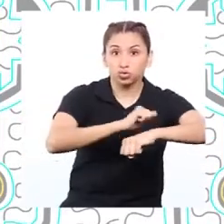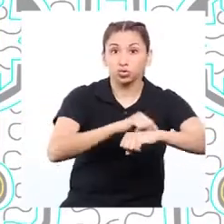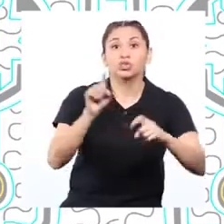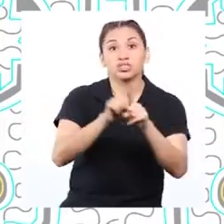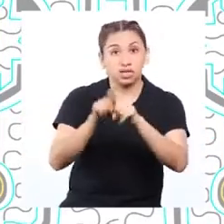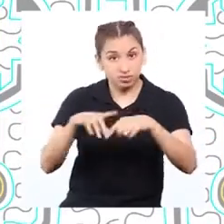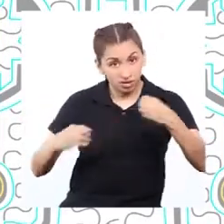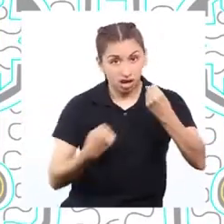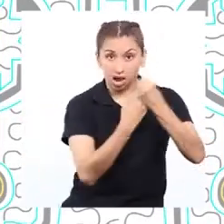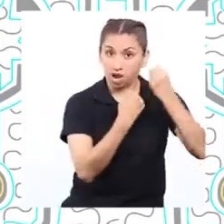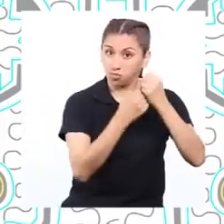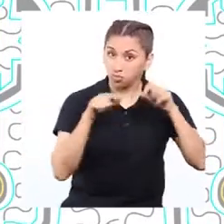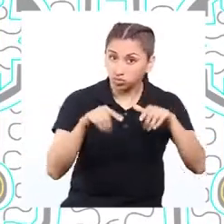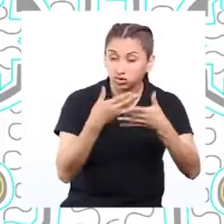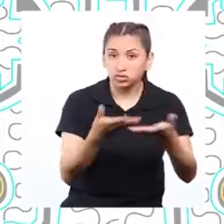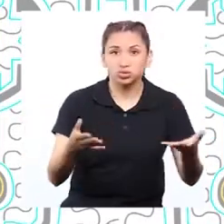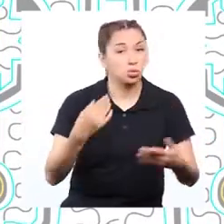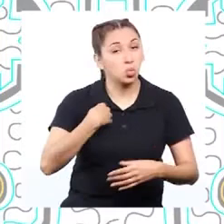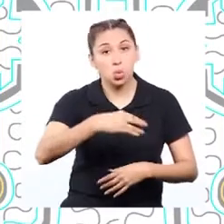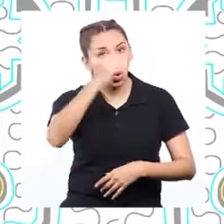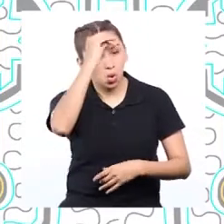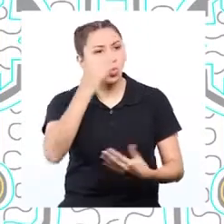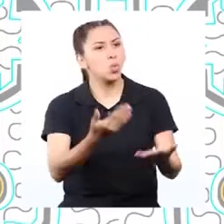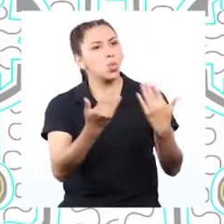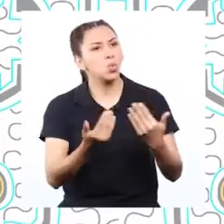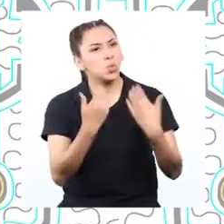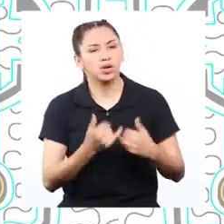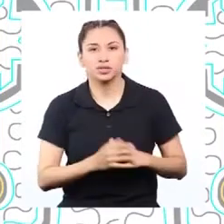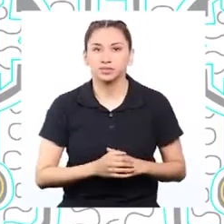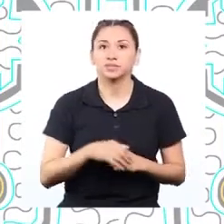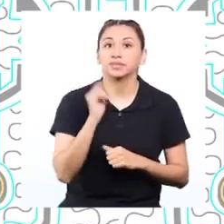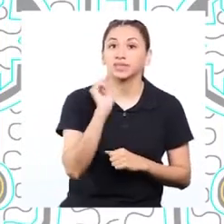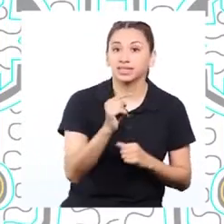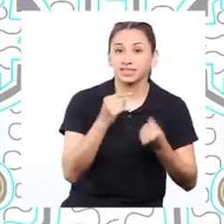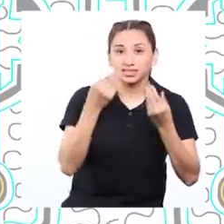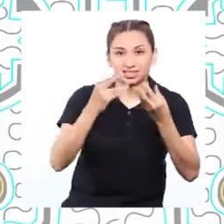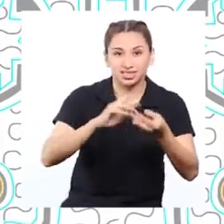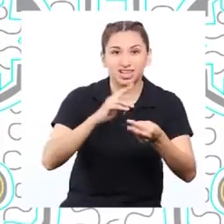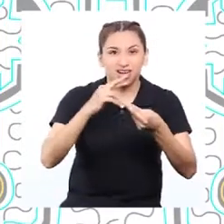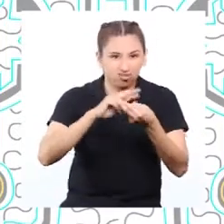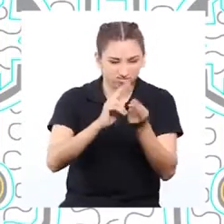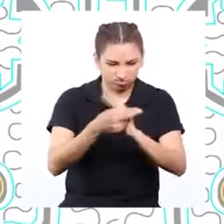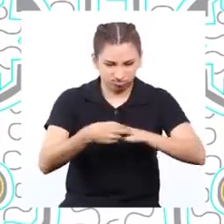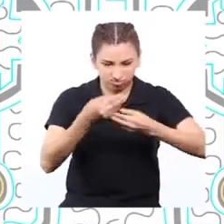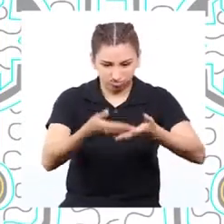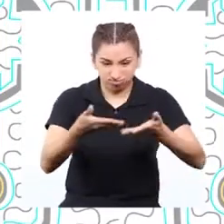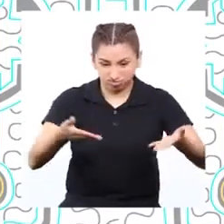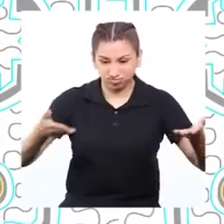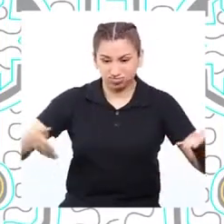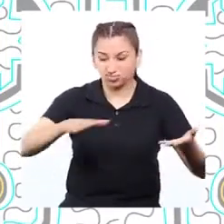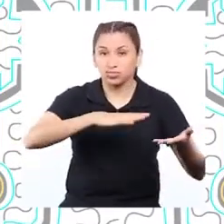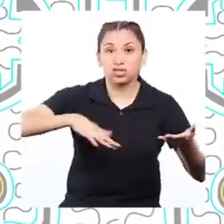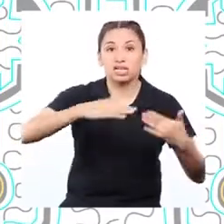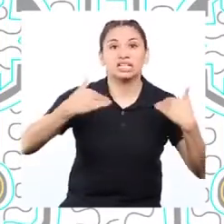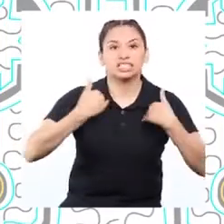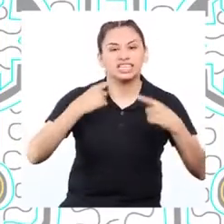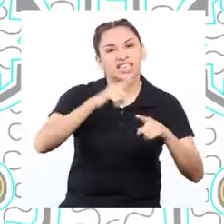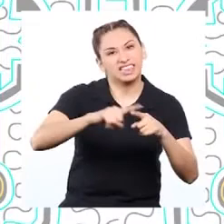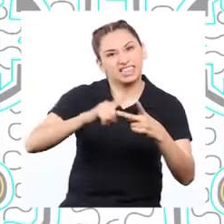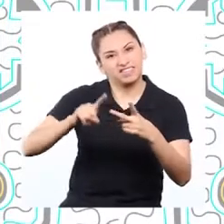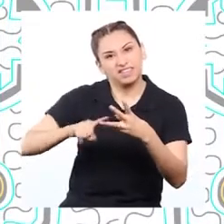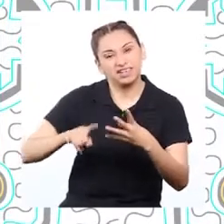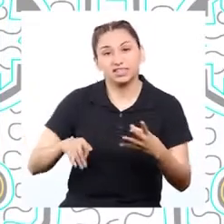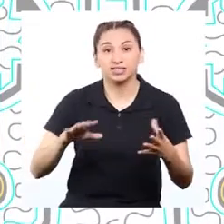invernadero? No, yo no sabía. Cuéntanos más. Los residuos sólidos están constituidos por distintos